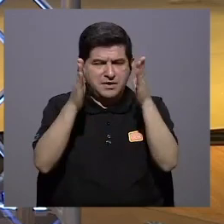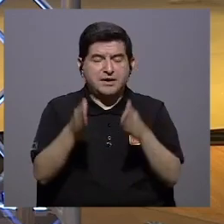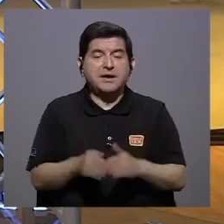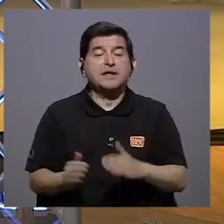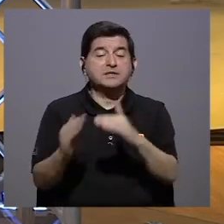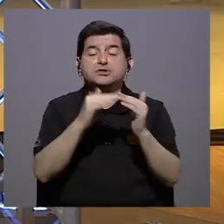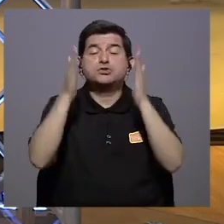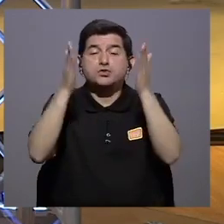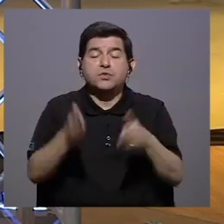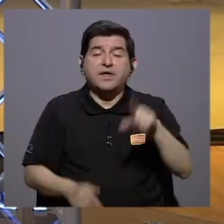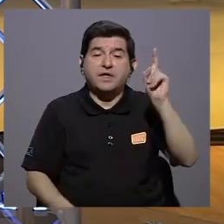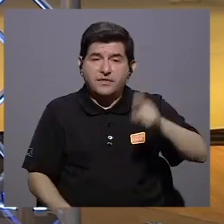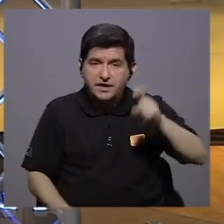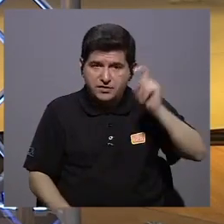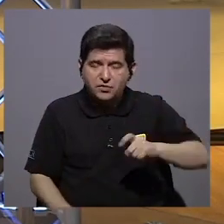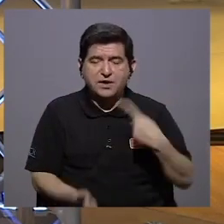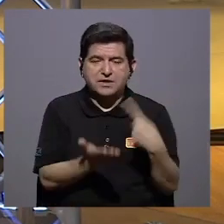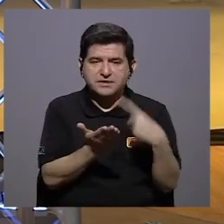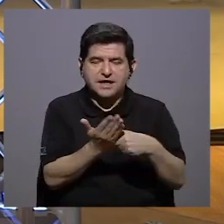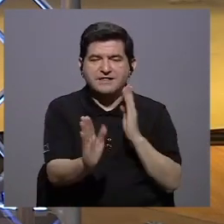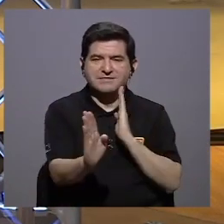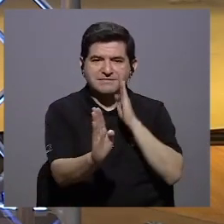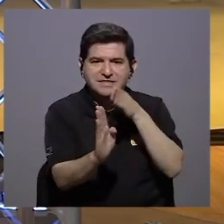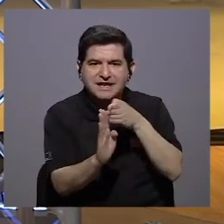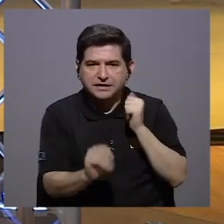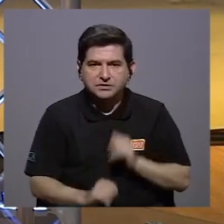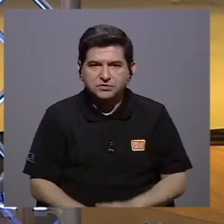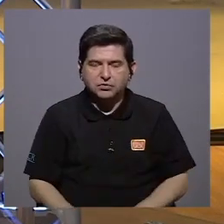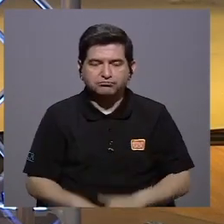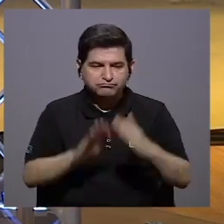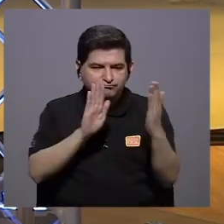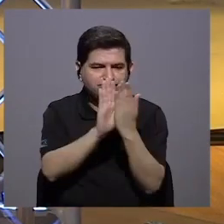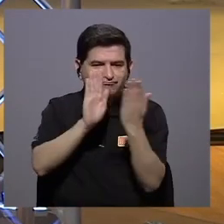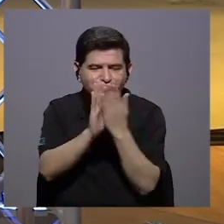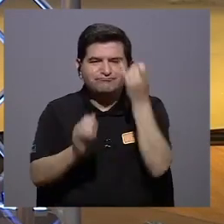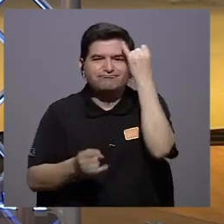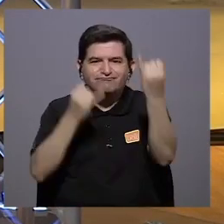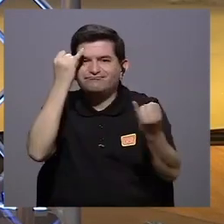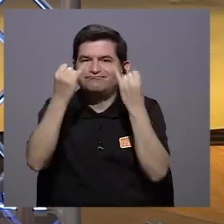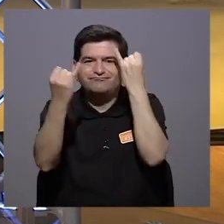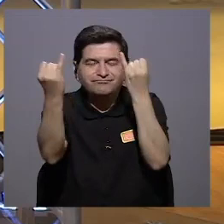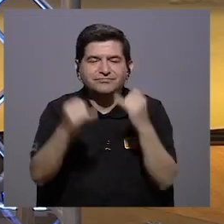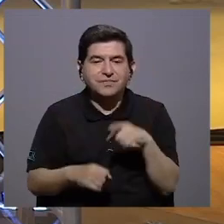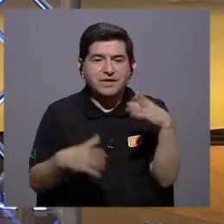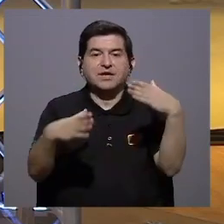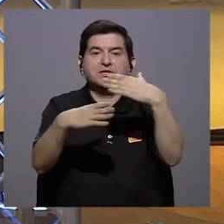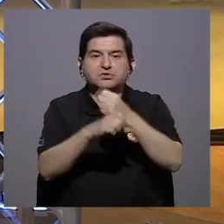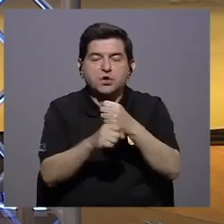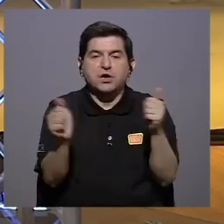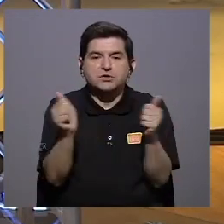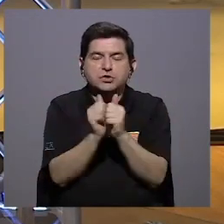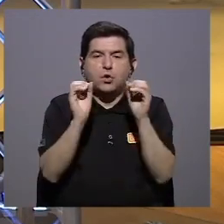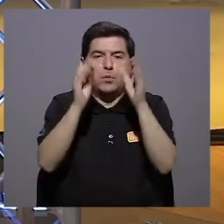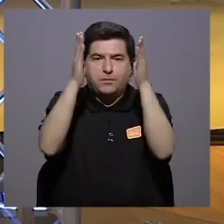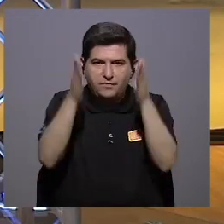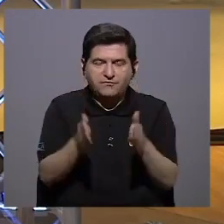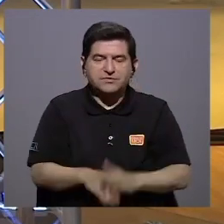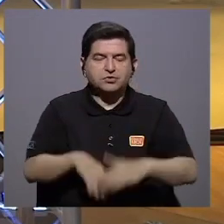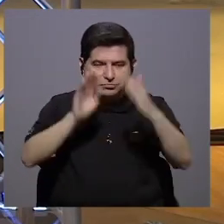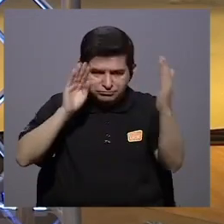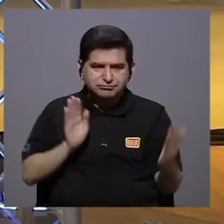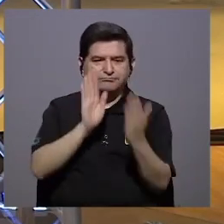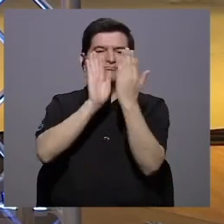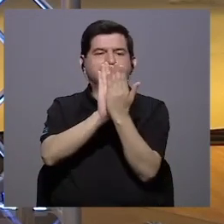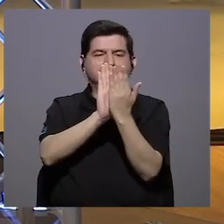ciudadano y el ciudadano necesita de un debate directo necesita de confrontación de ideas y eso lo hace con sus profesores